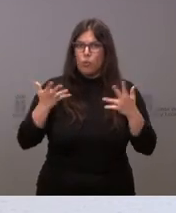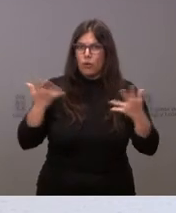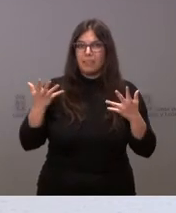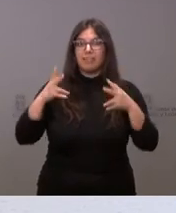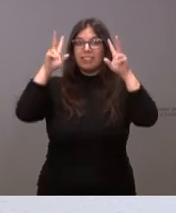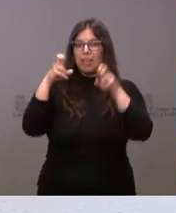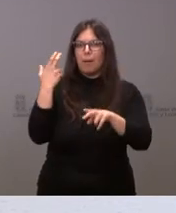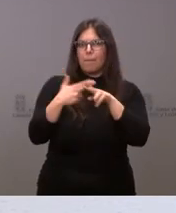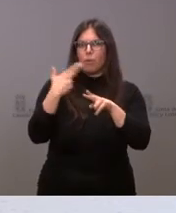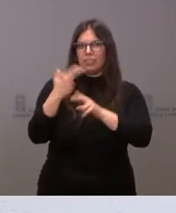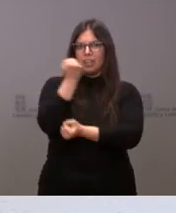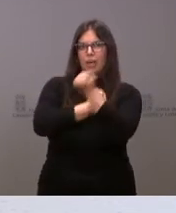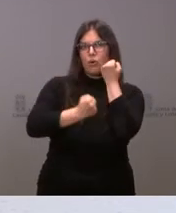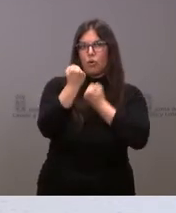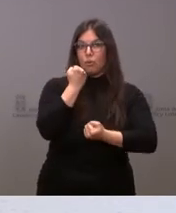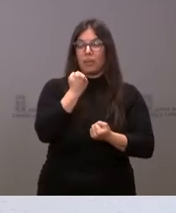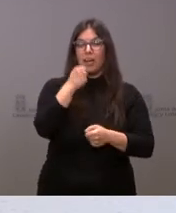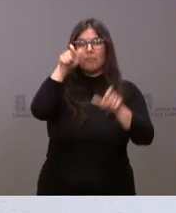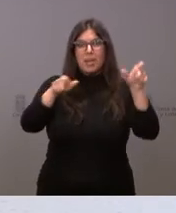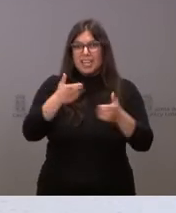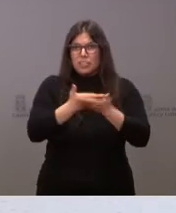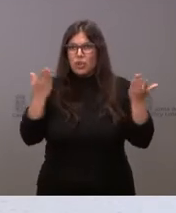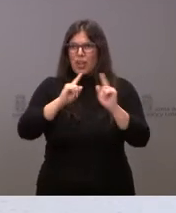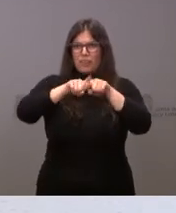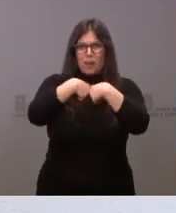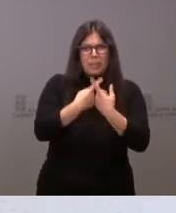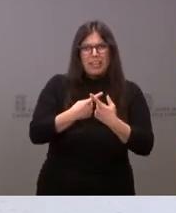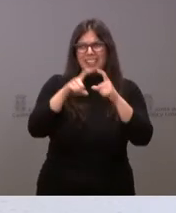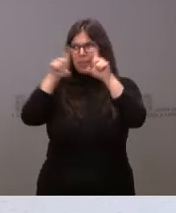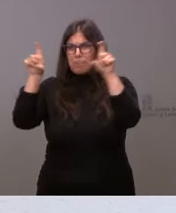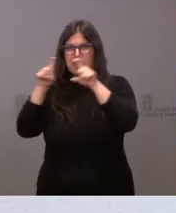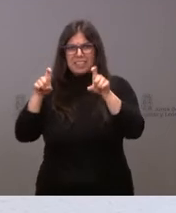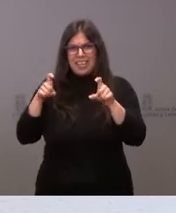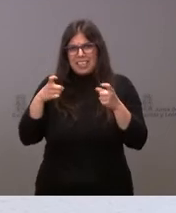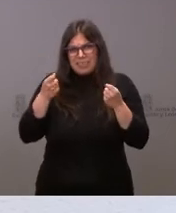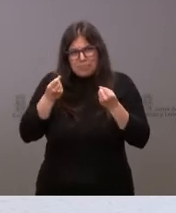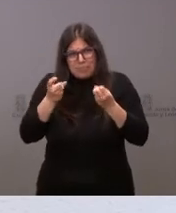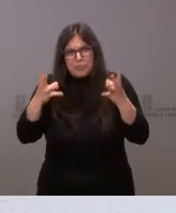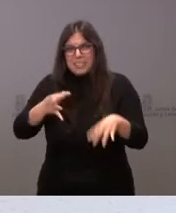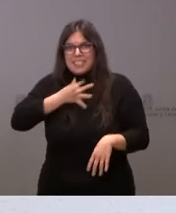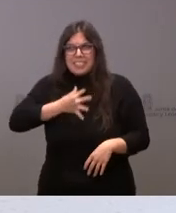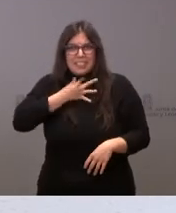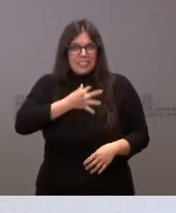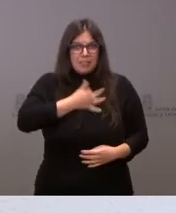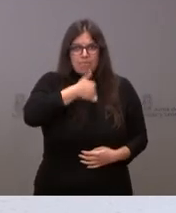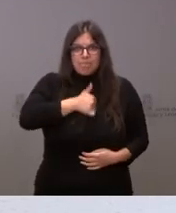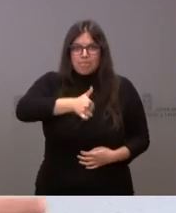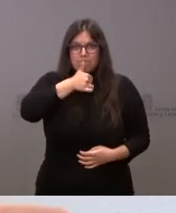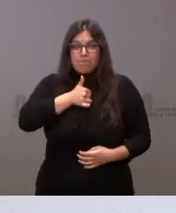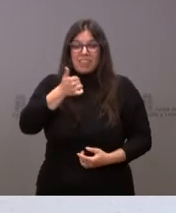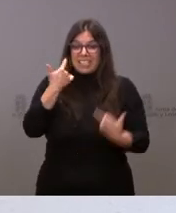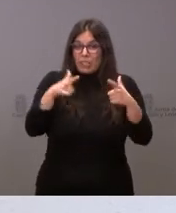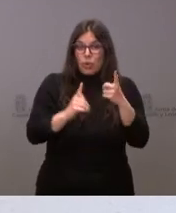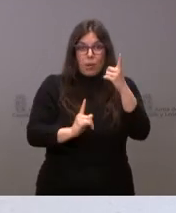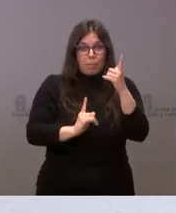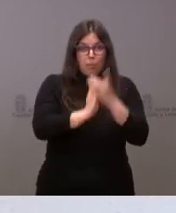política económica. Hay muchas personas, hay muchas familias, hay muchas empresas que lo están pasando mal, hay sectores productivos que